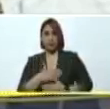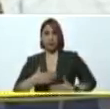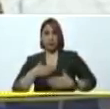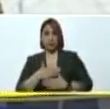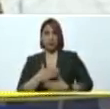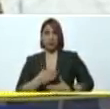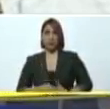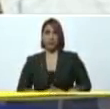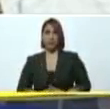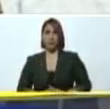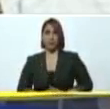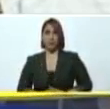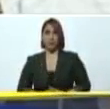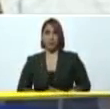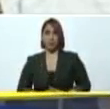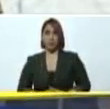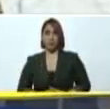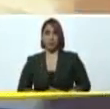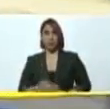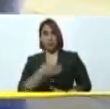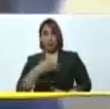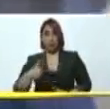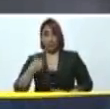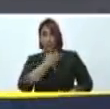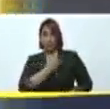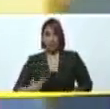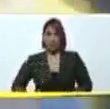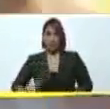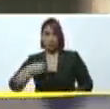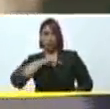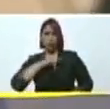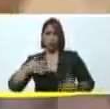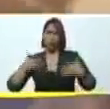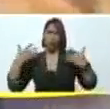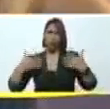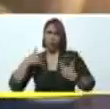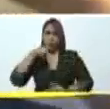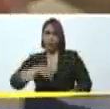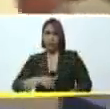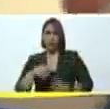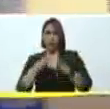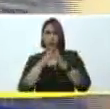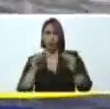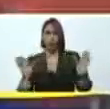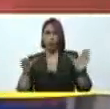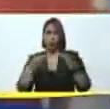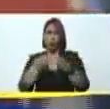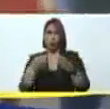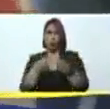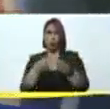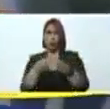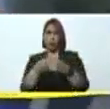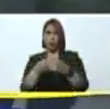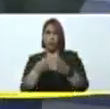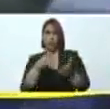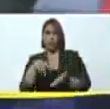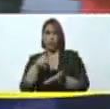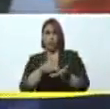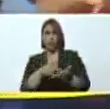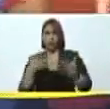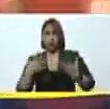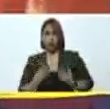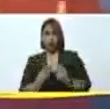Por eso, presidente, nosotros estamos contentos aquí con todo este equipo que ha participado y ha acompañado